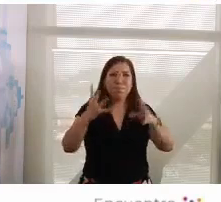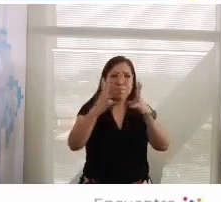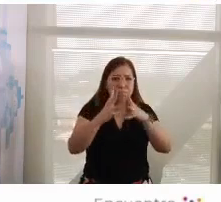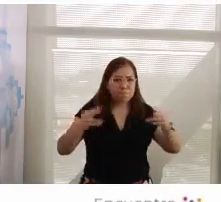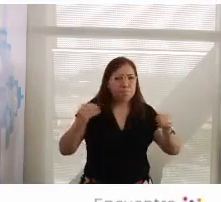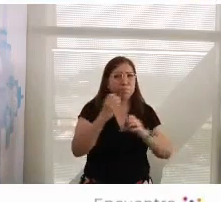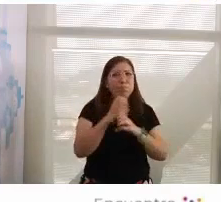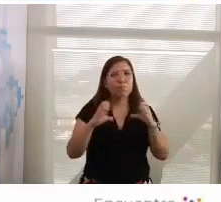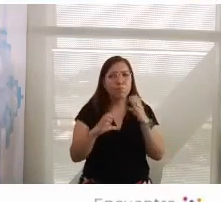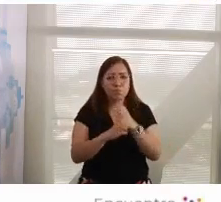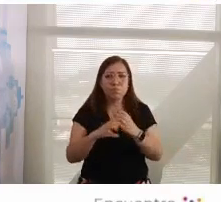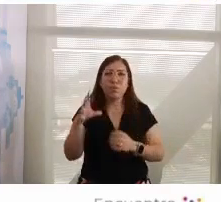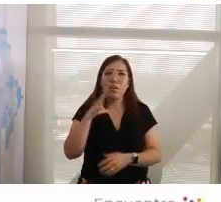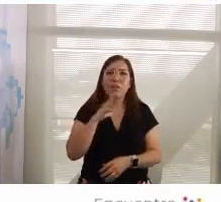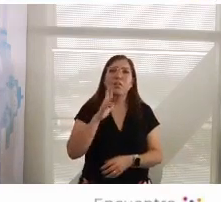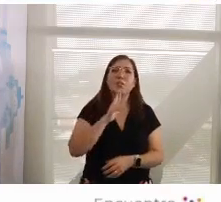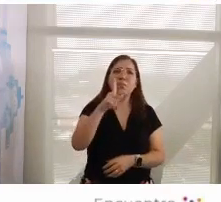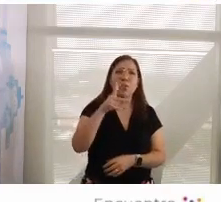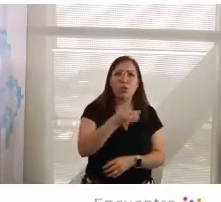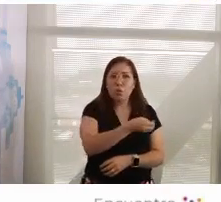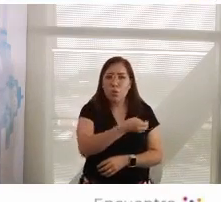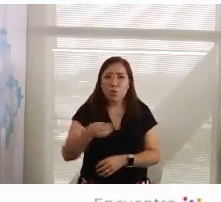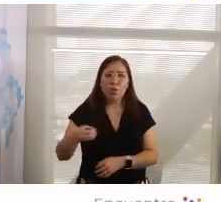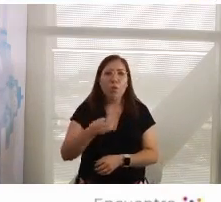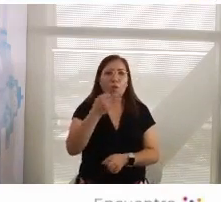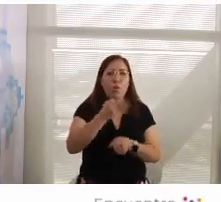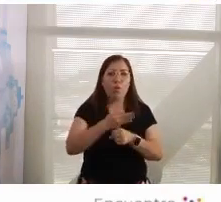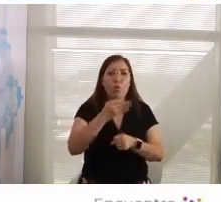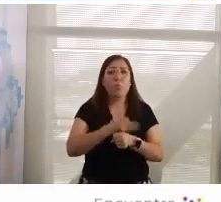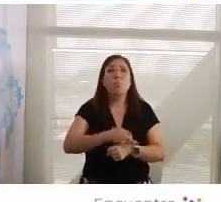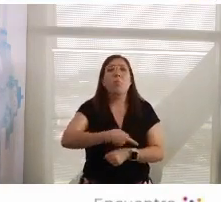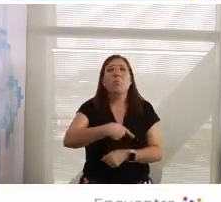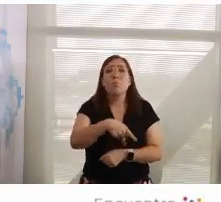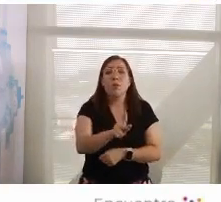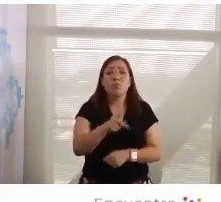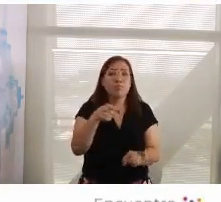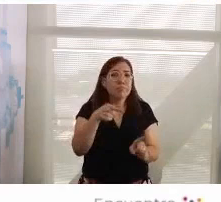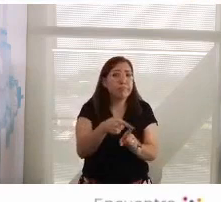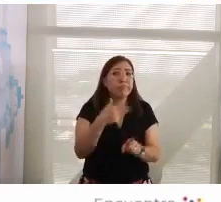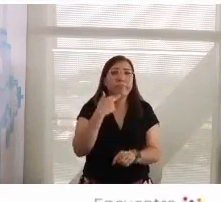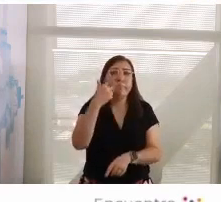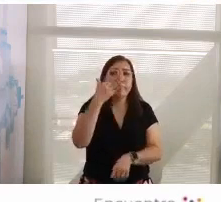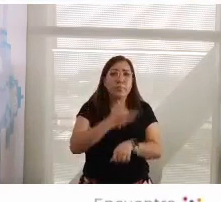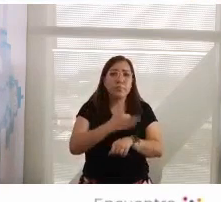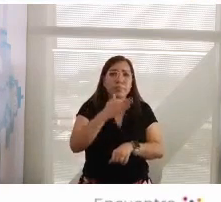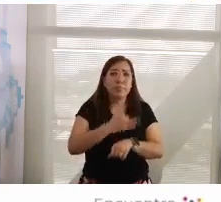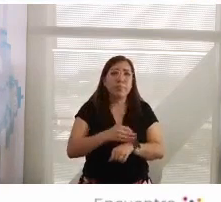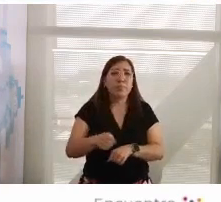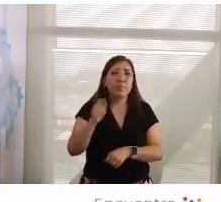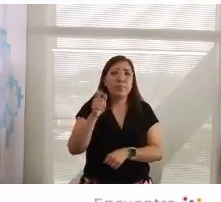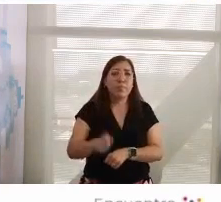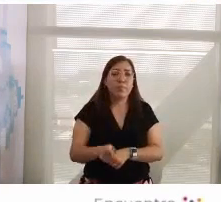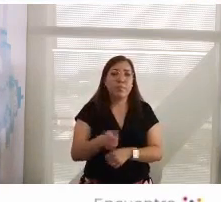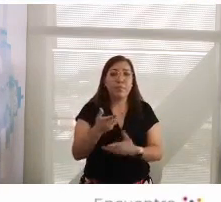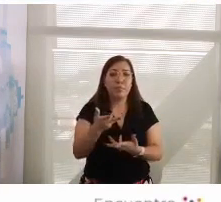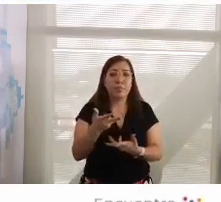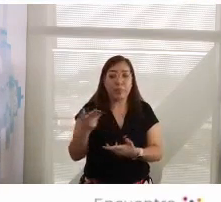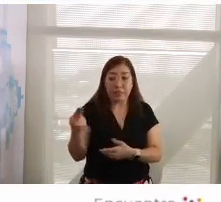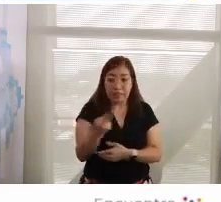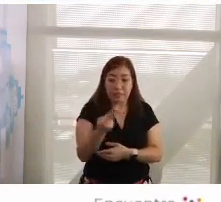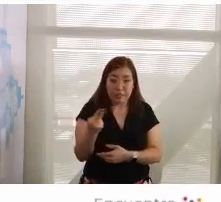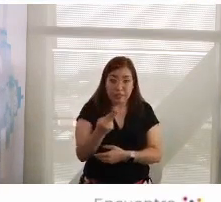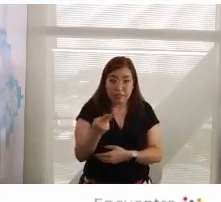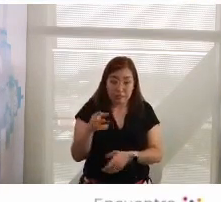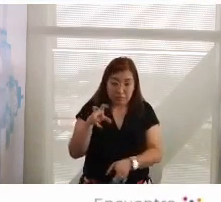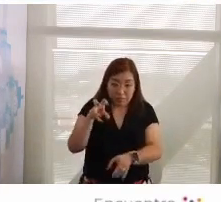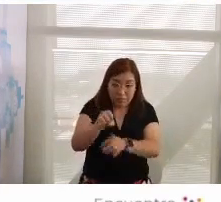idealizado que no existe más. Pero, para operar este retorno, este regreso, es necesario